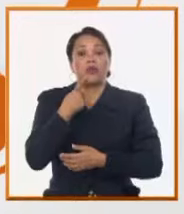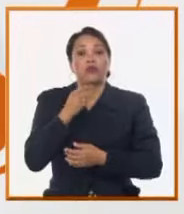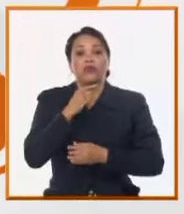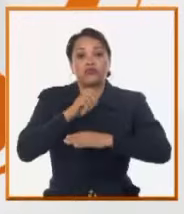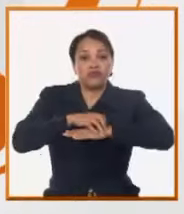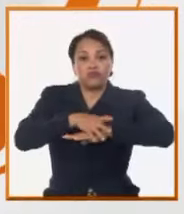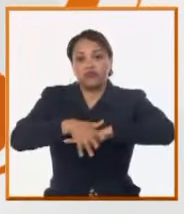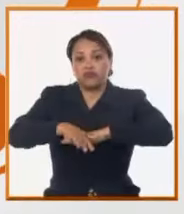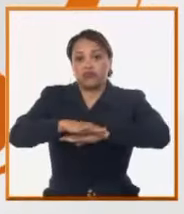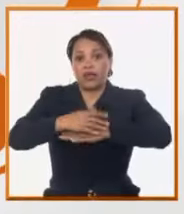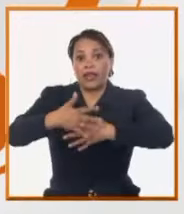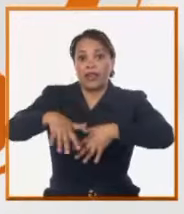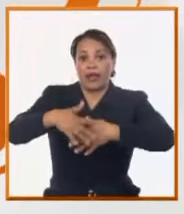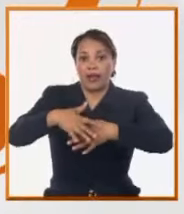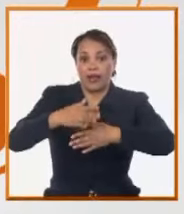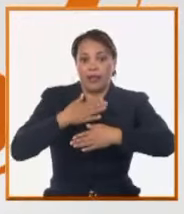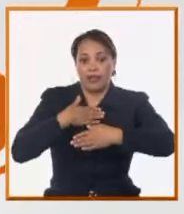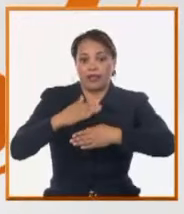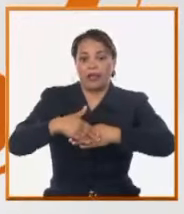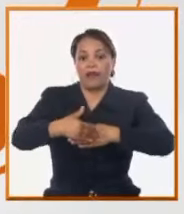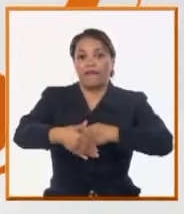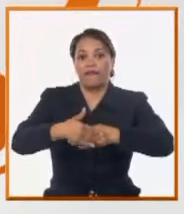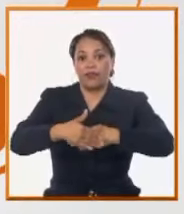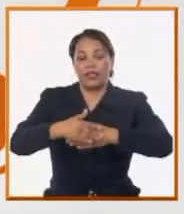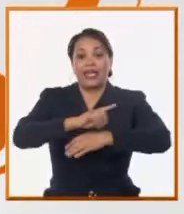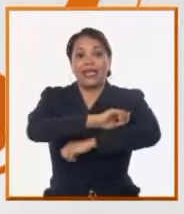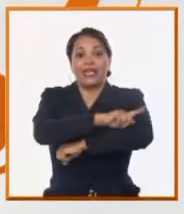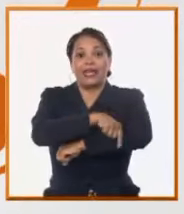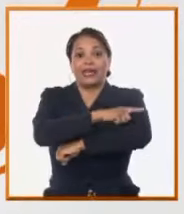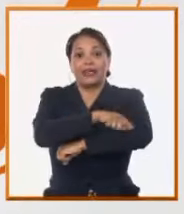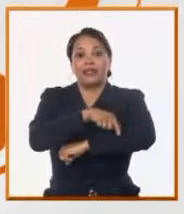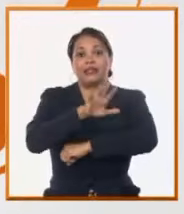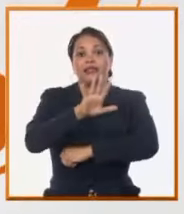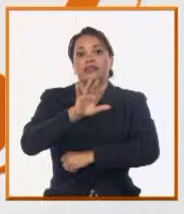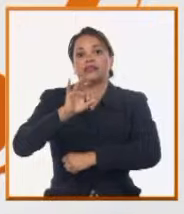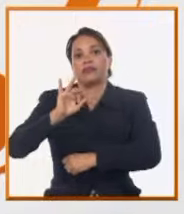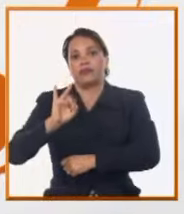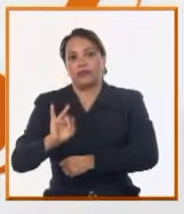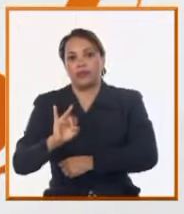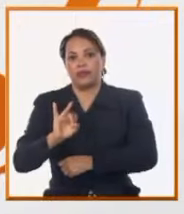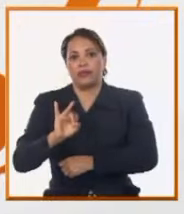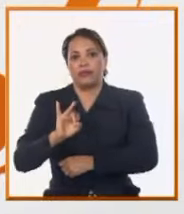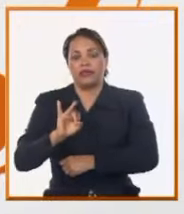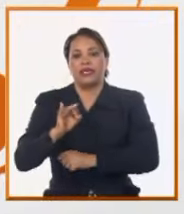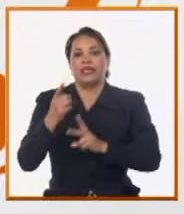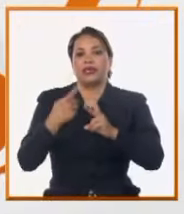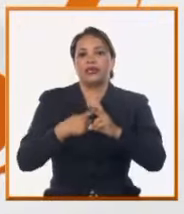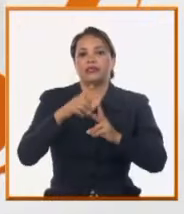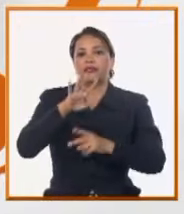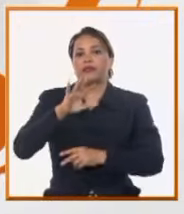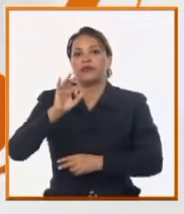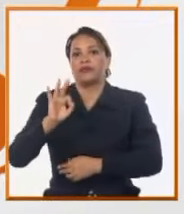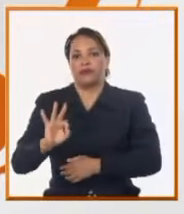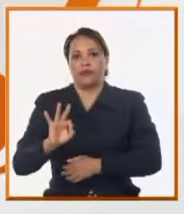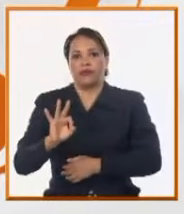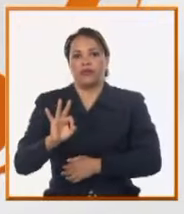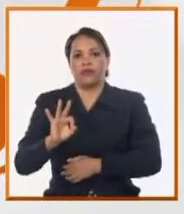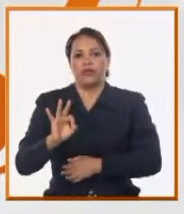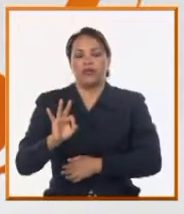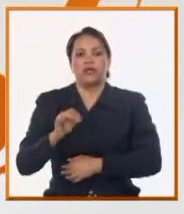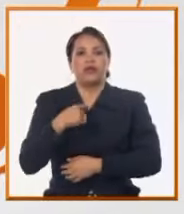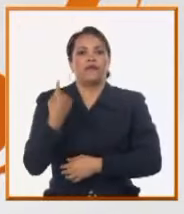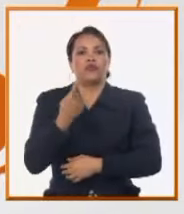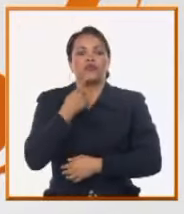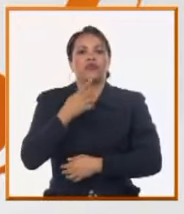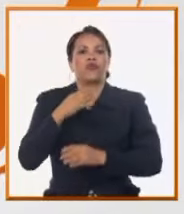cuadra que está en la esquina de 57 y 58. Nosotros vivimos en